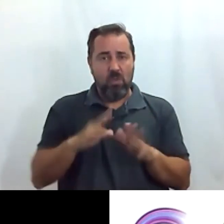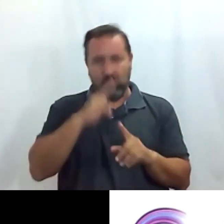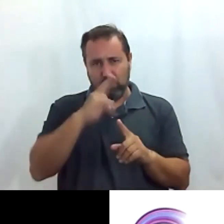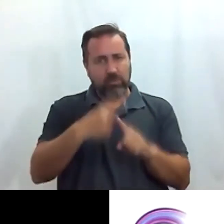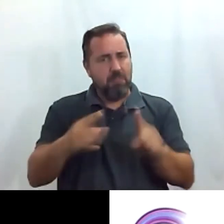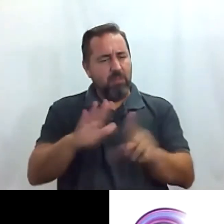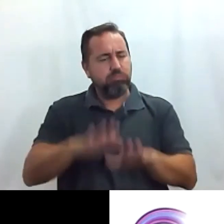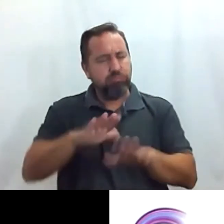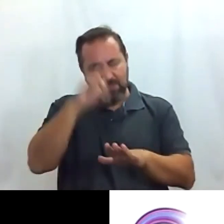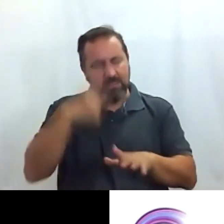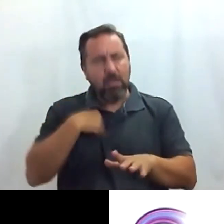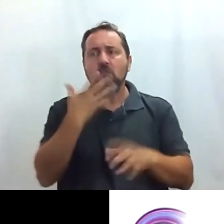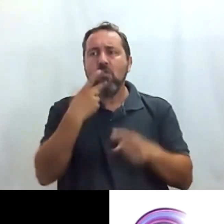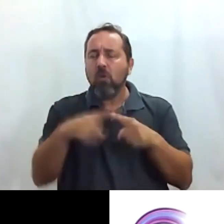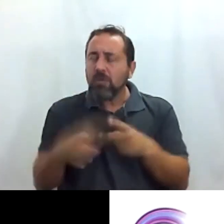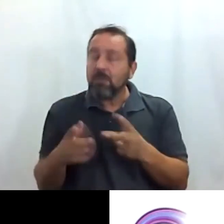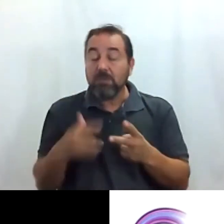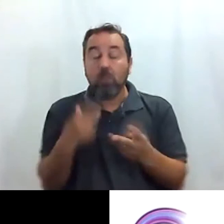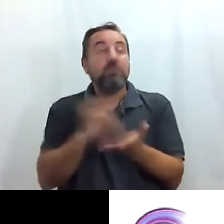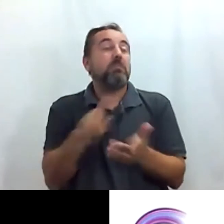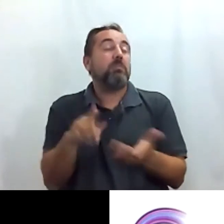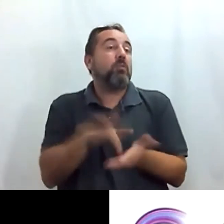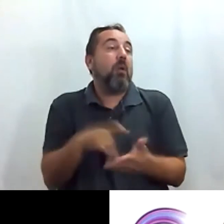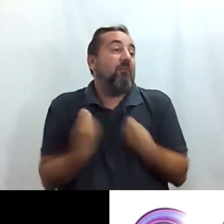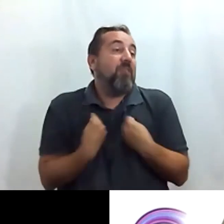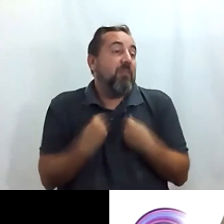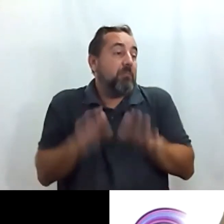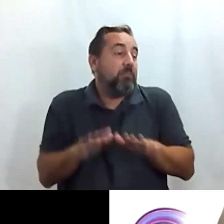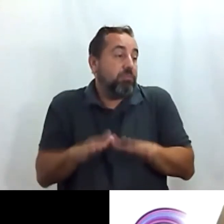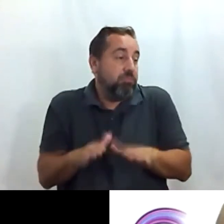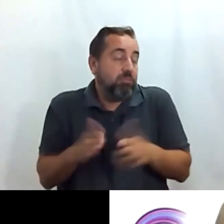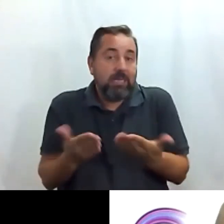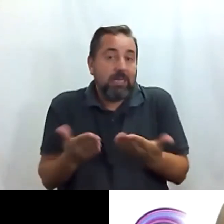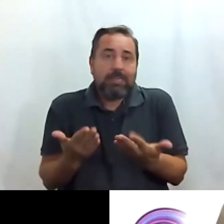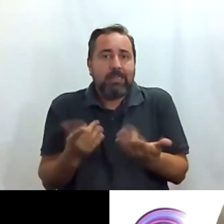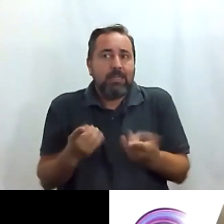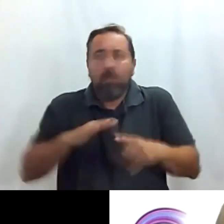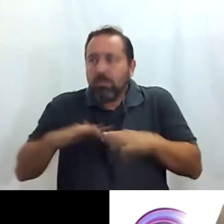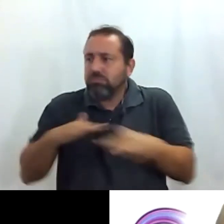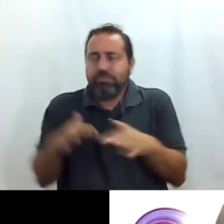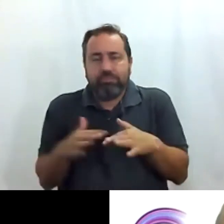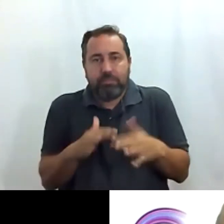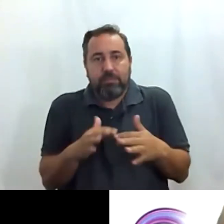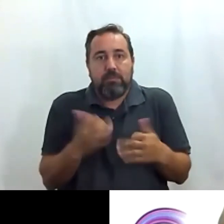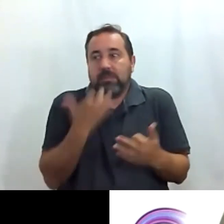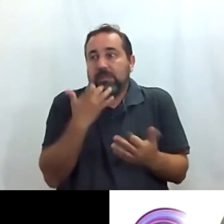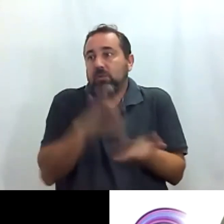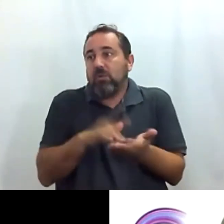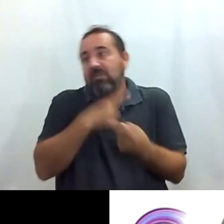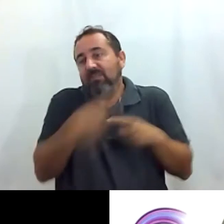conocía porque supongo que también cuando vives pues claro tienes un ritmo que no tienes cuando estás pues de